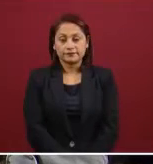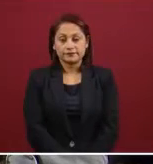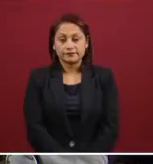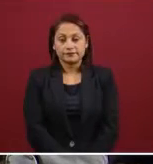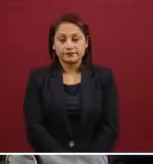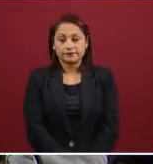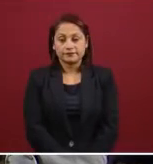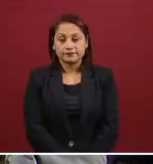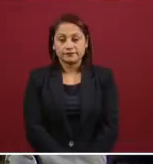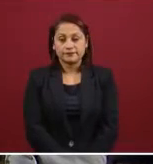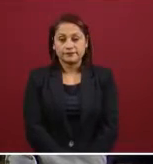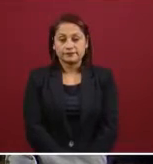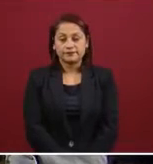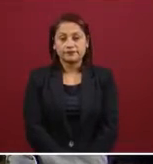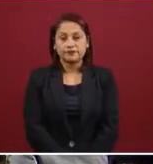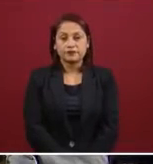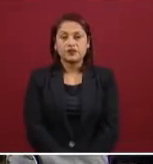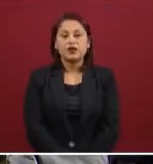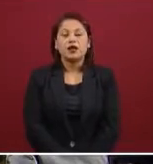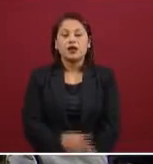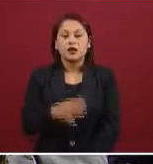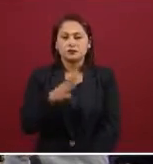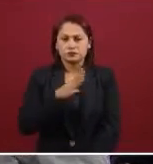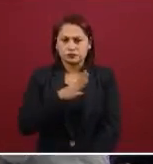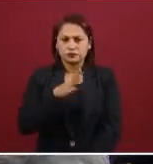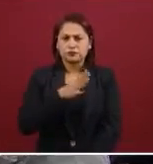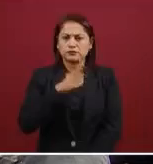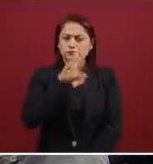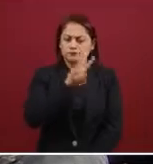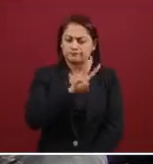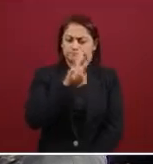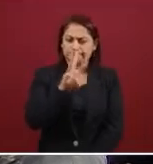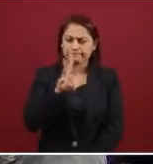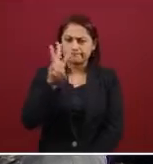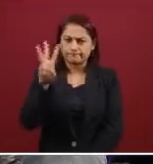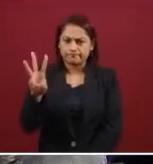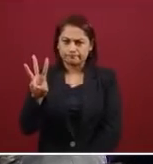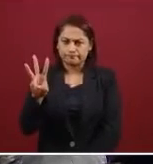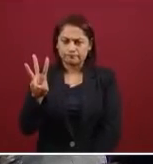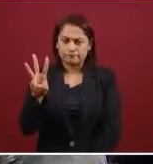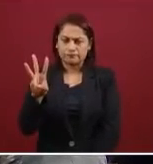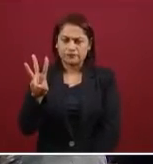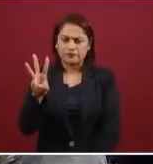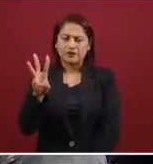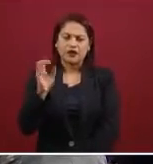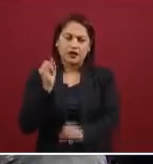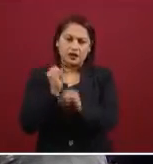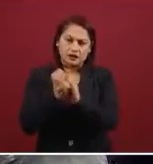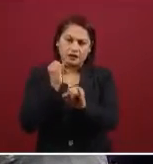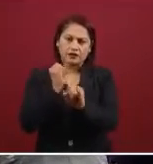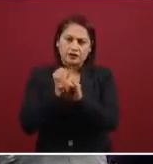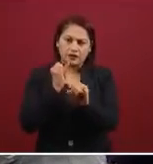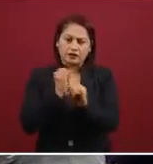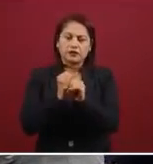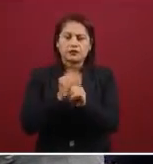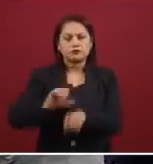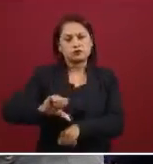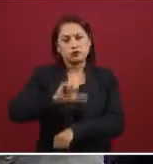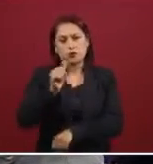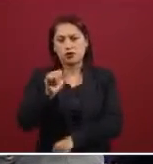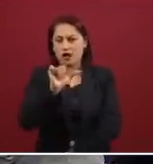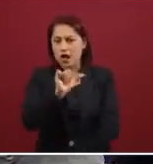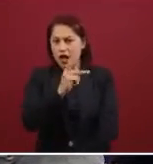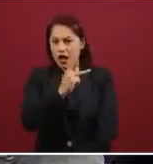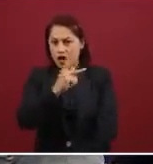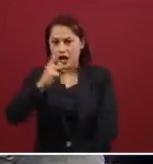También vamos a contar con una plataforma digital, una página, una aplicación que va a tener varios usos.